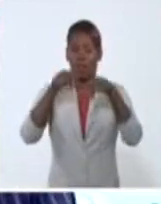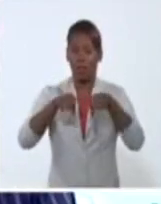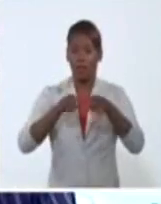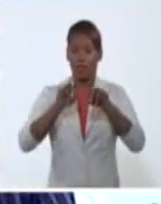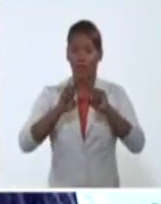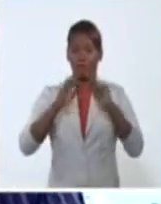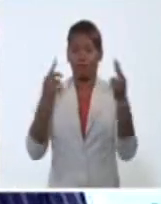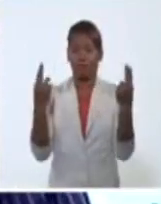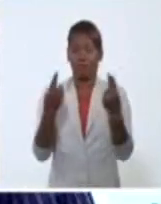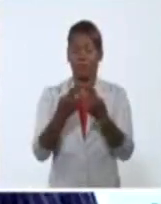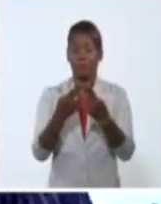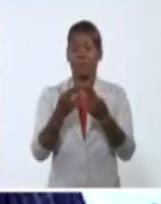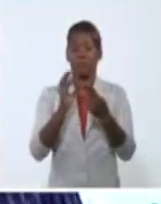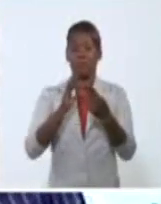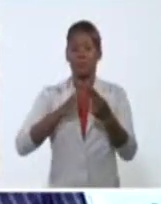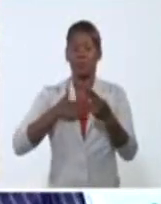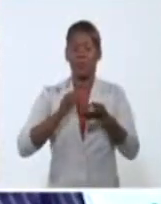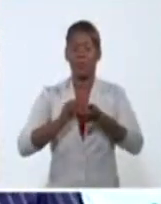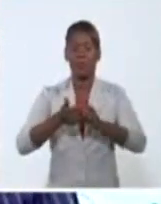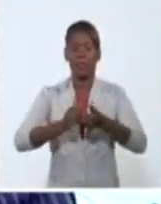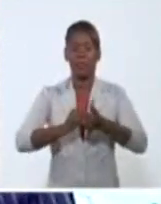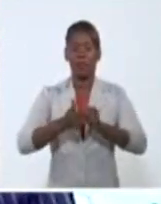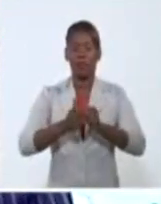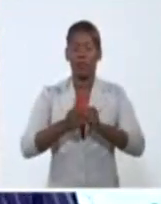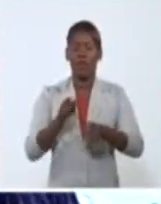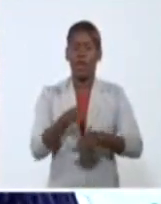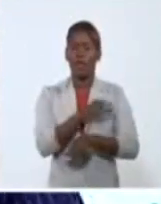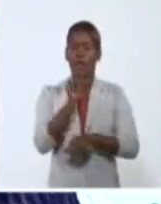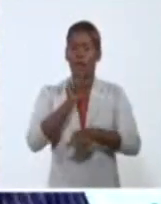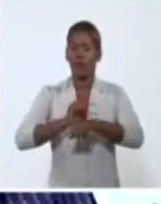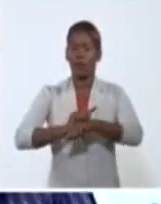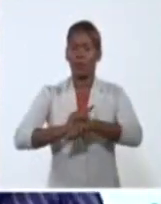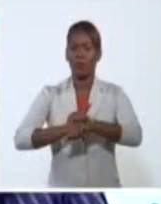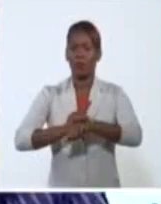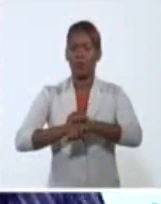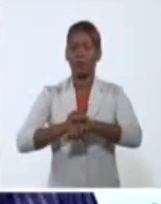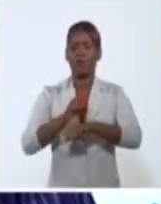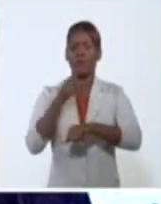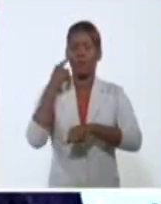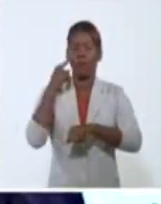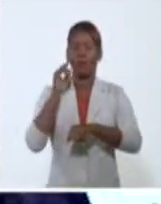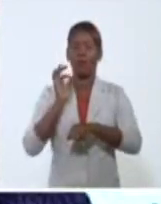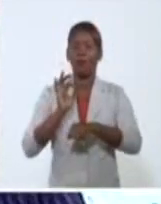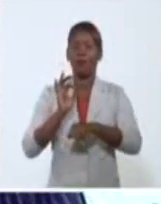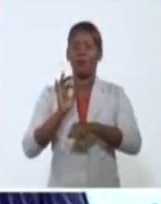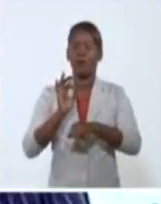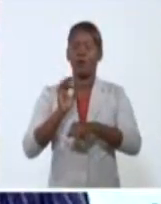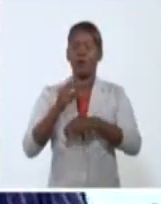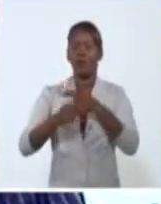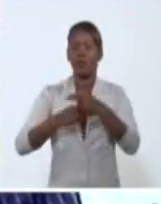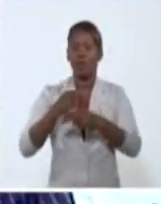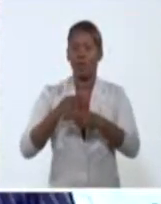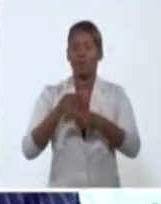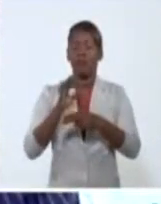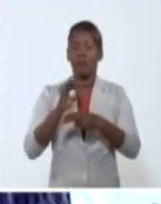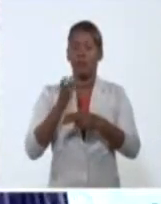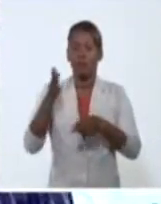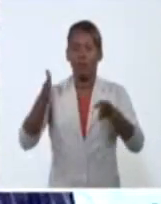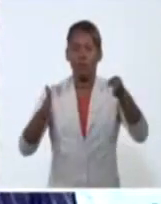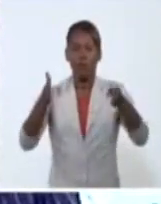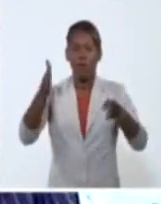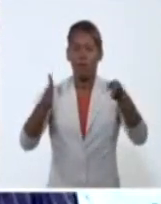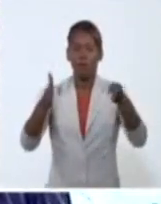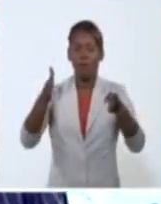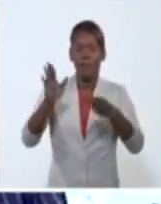el estadio latinoamericano, donde hace algunos minutos concluyó una amplia jornada con varios